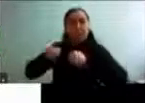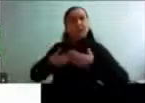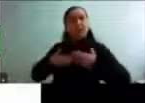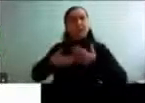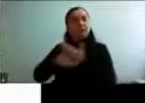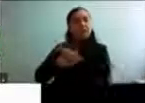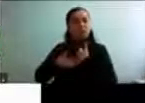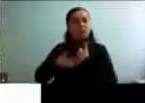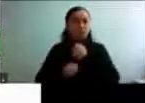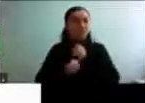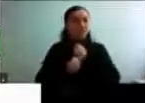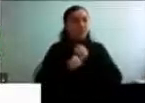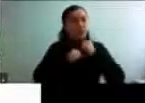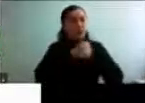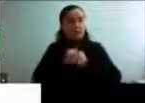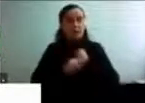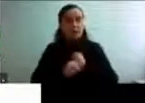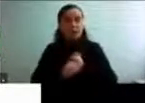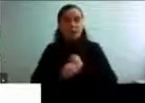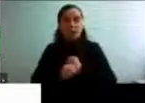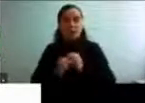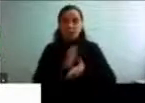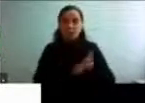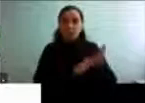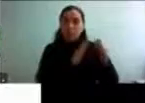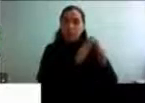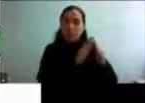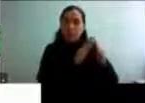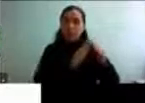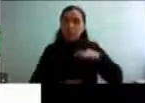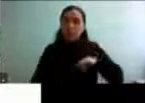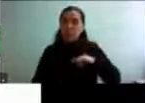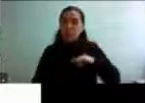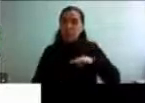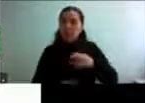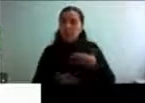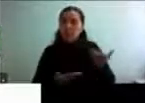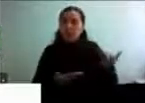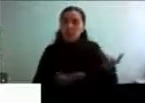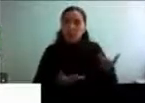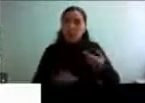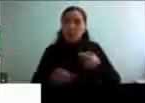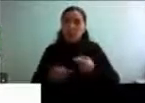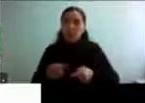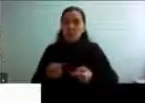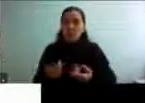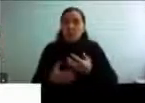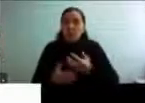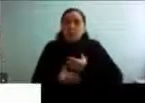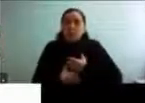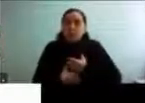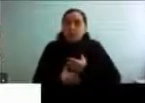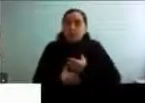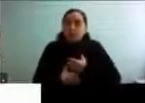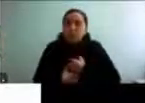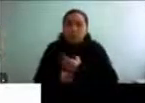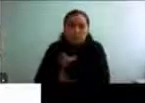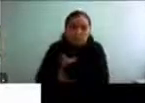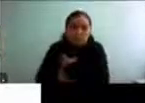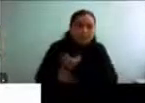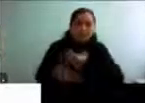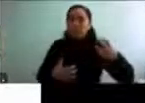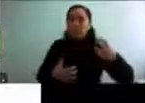y la jubilación entonces viene a ser como una especie de desgarro, ¿no? Donde tú te separas de